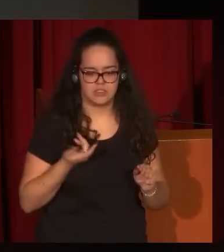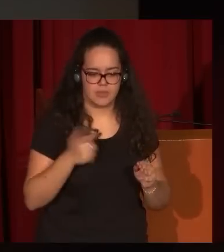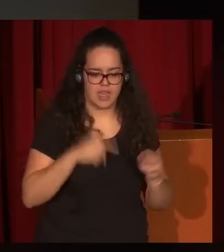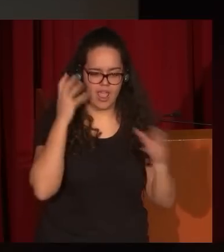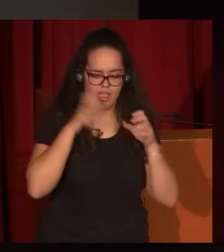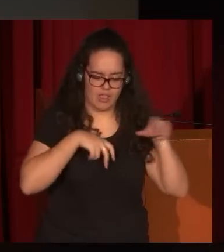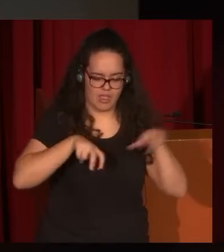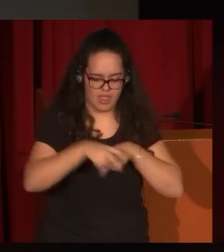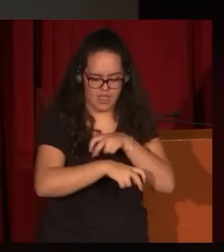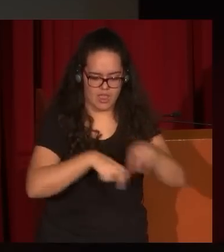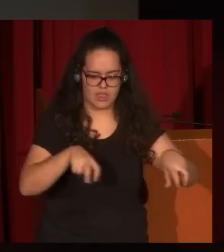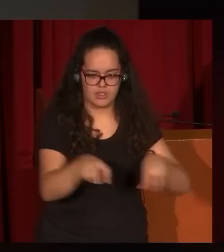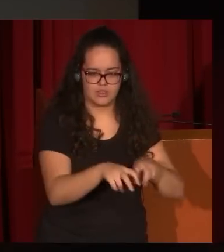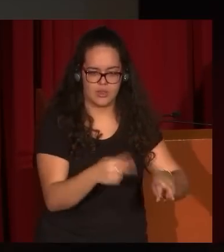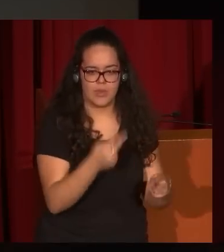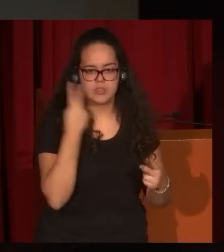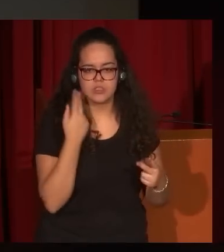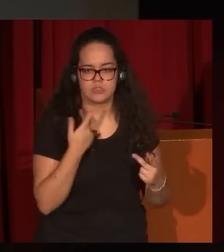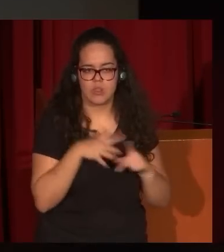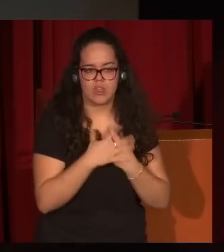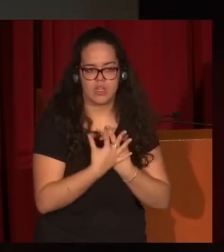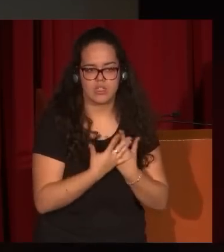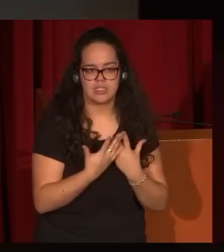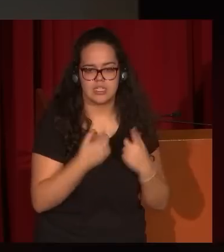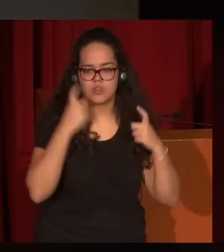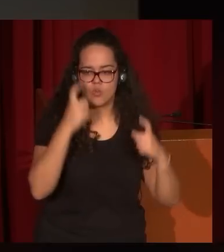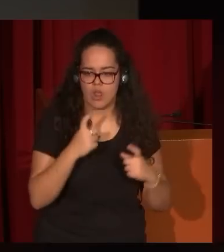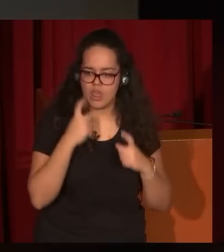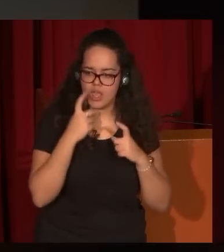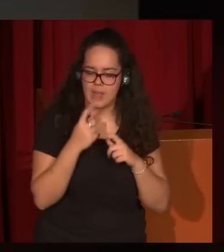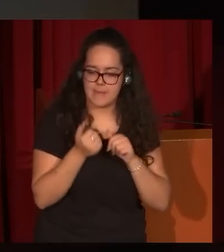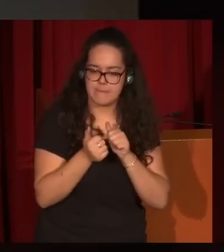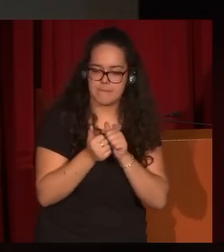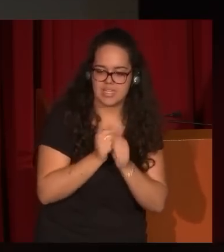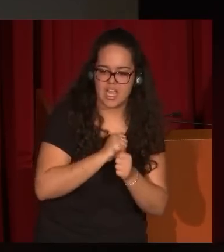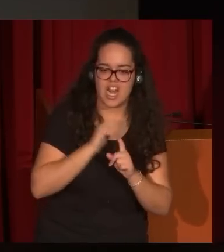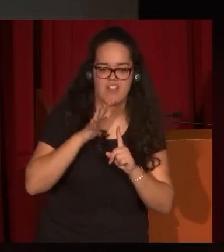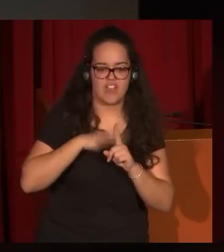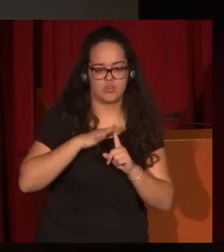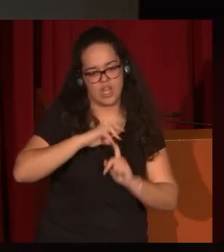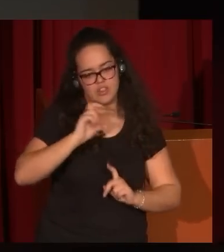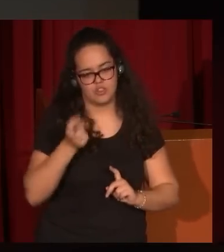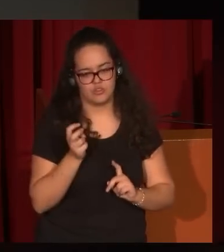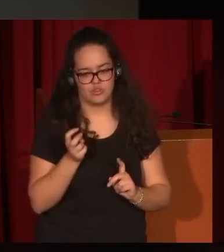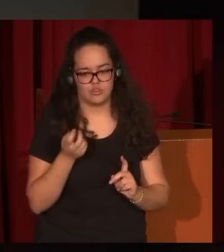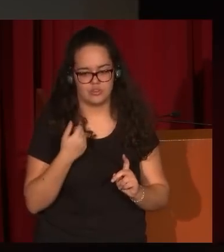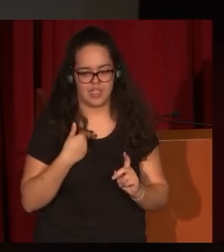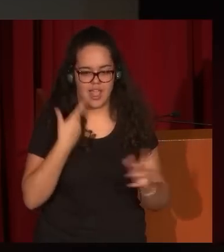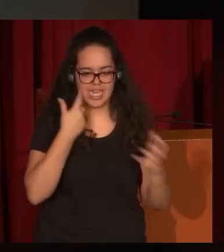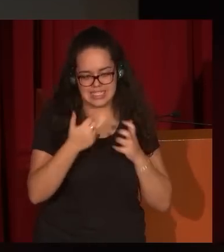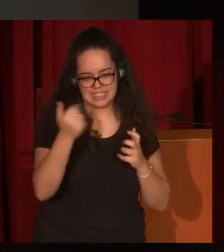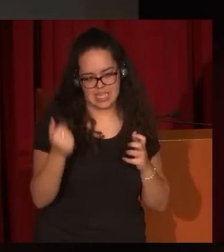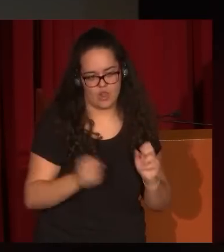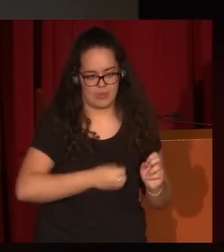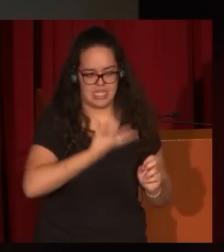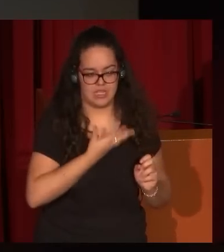los personajes. Hay también momentos en que intenta imitar la factura de otros artistas muy reconocidos en el